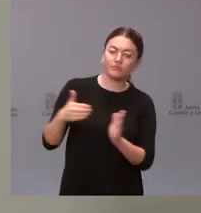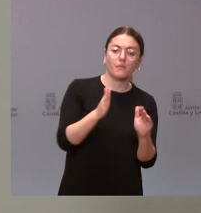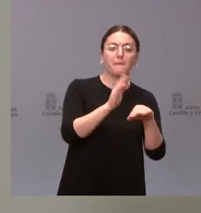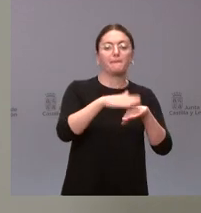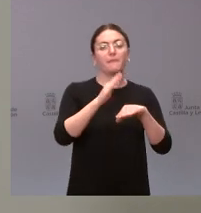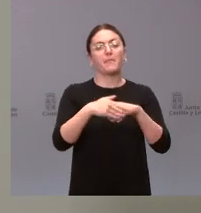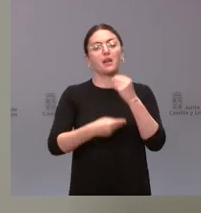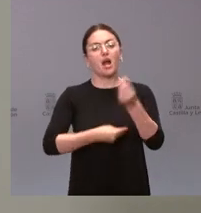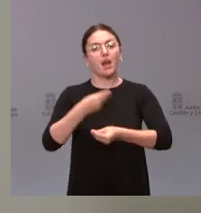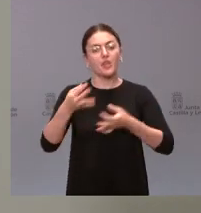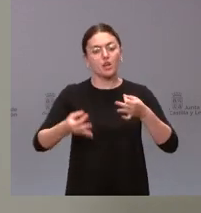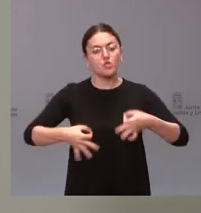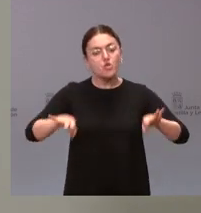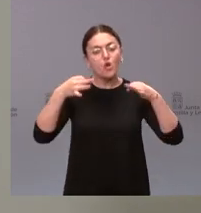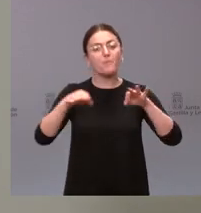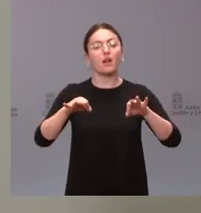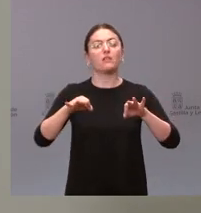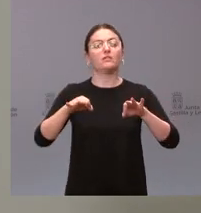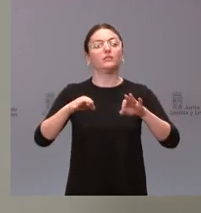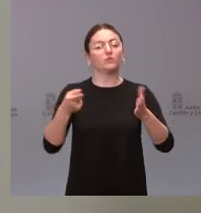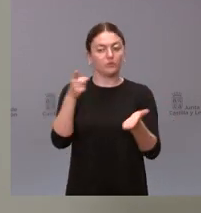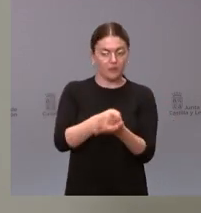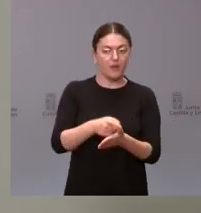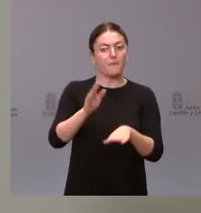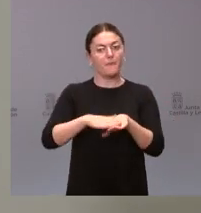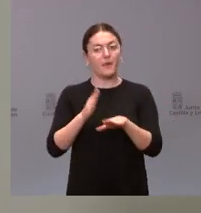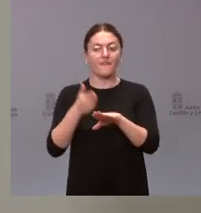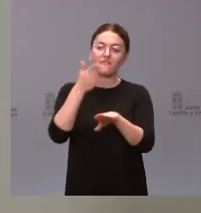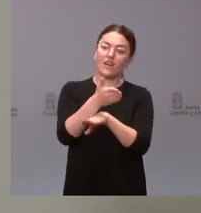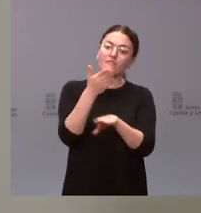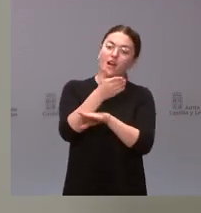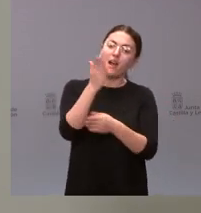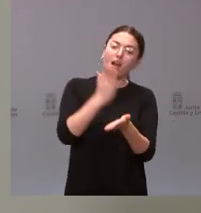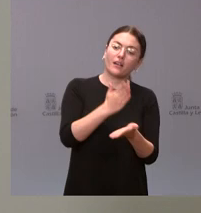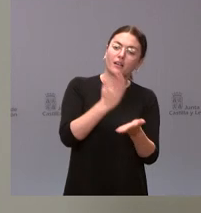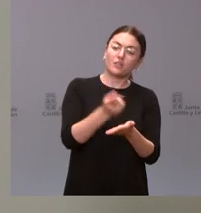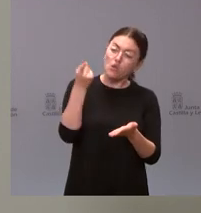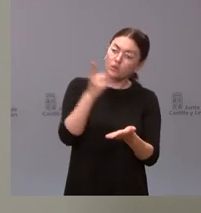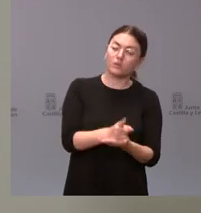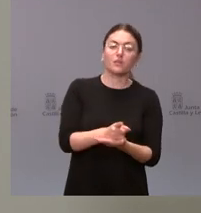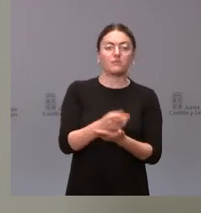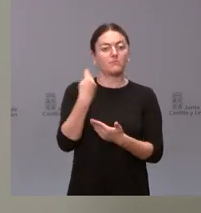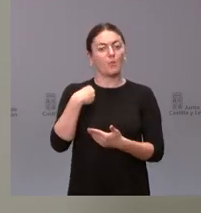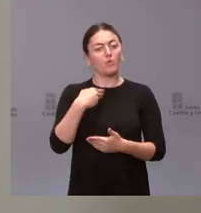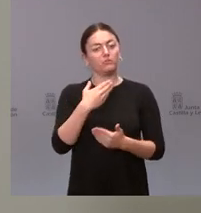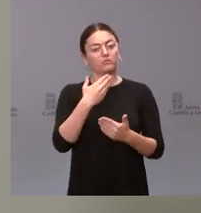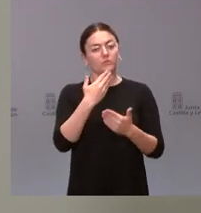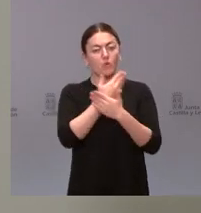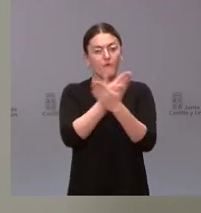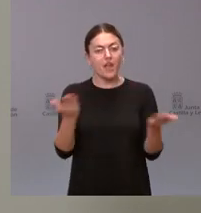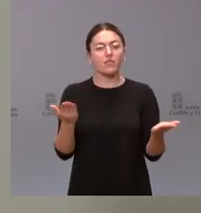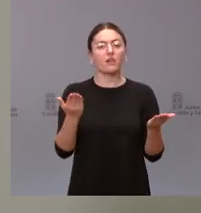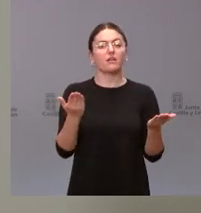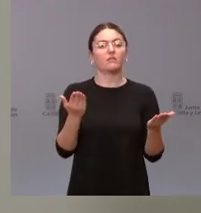normalidad a intentar volver a las aulas y a nuestra confianza en los procedimientos que pueda haber de carácter judicial